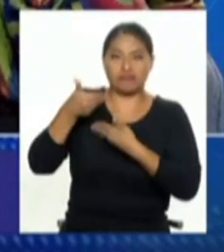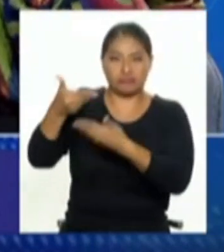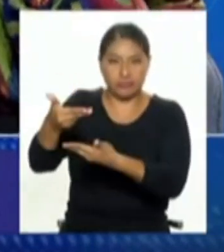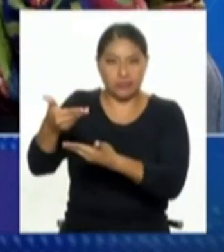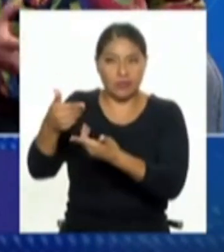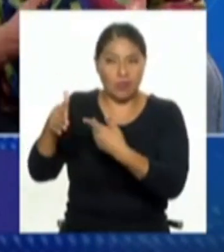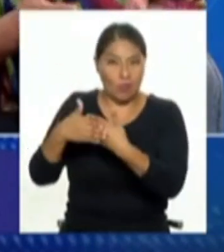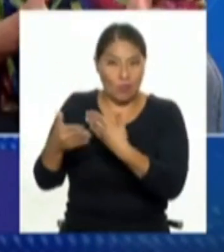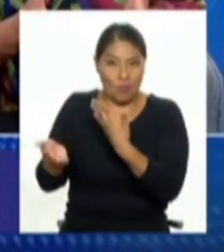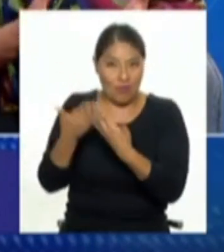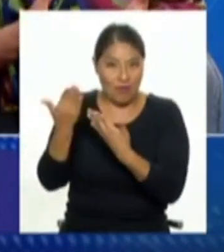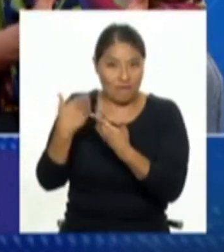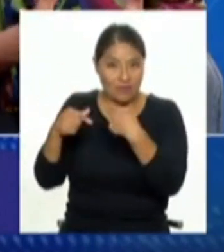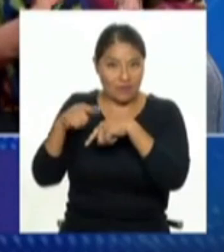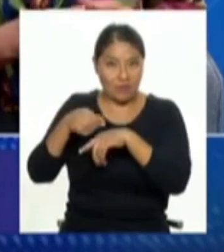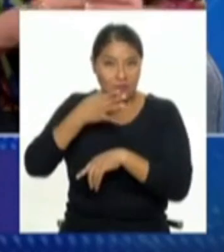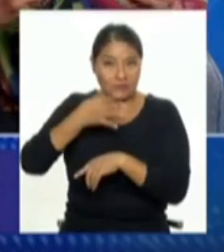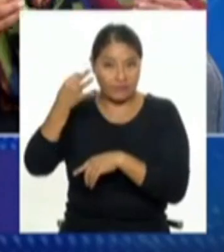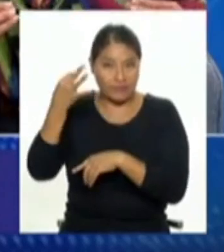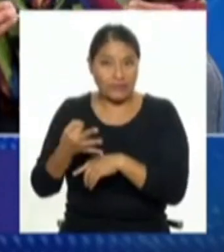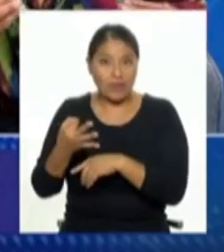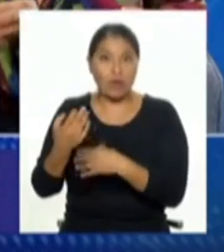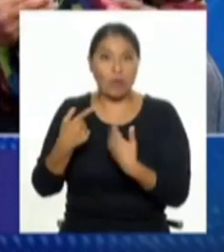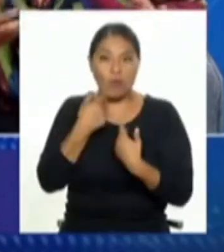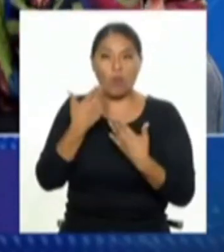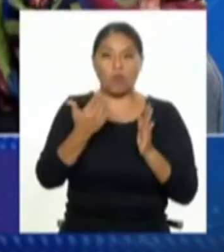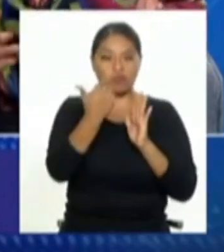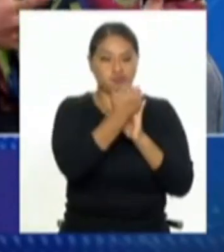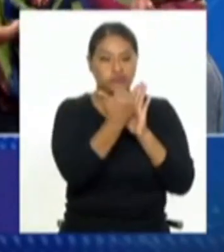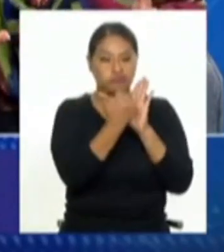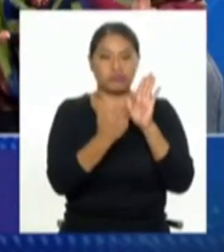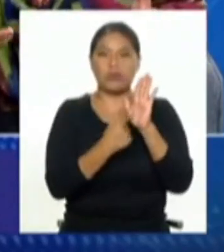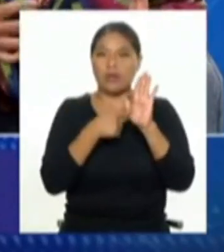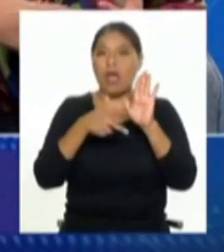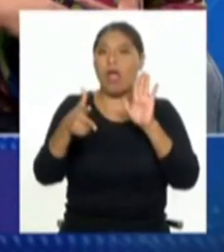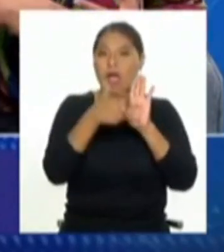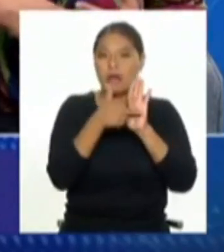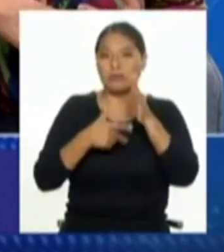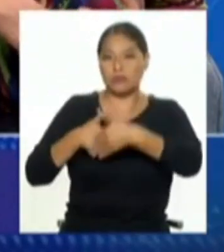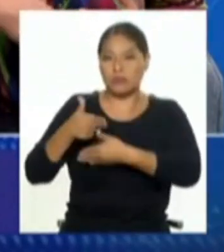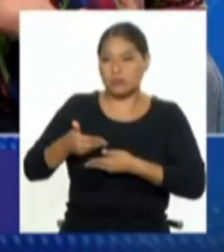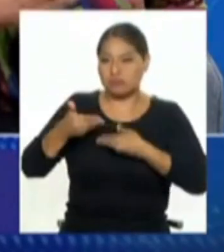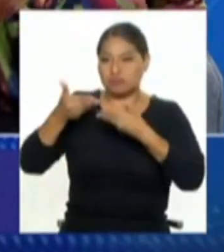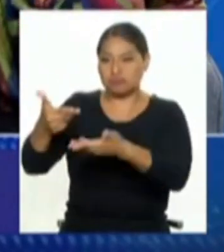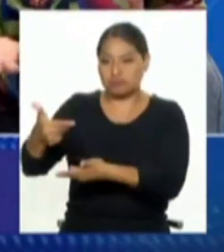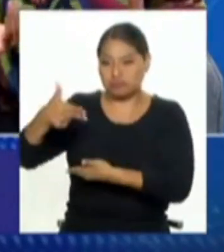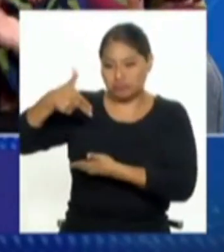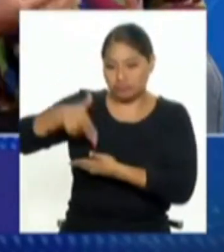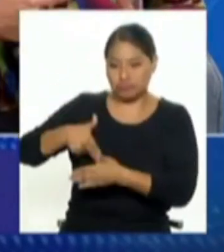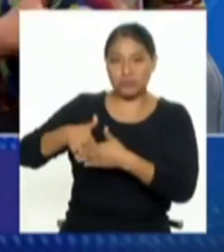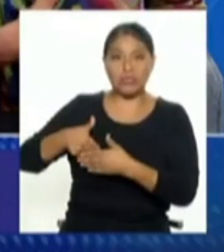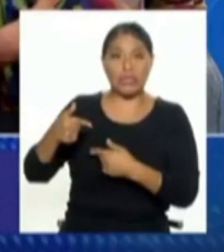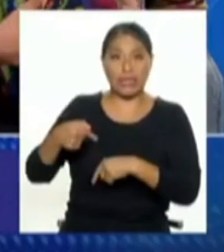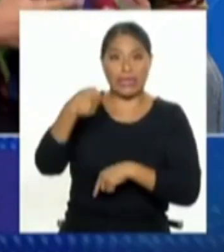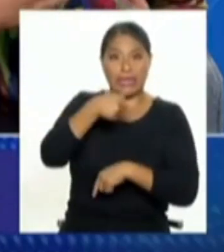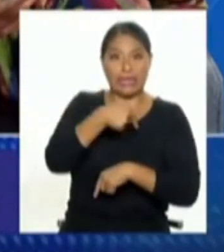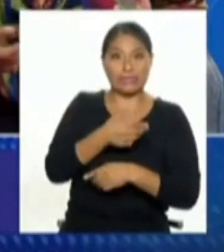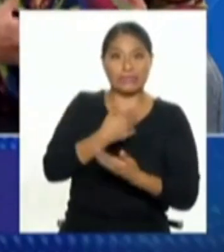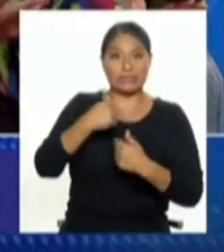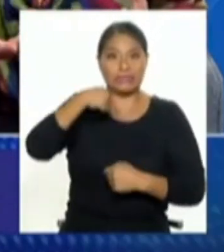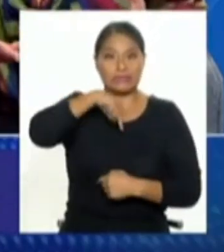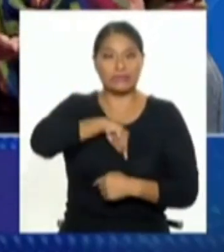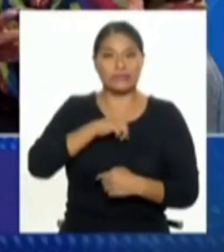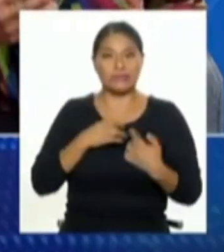ha mencionado Leonardo, que en efecto se cumplan, porque si se dan estas situaciones en donde, por ejemplo, alguien que es ansioso o alguien que tiene